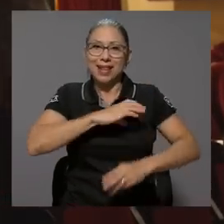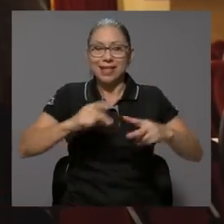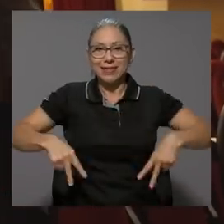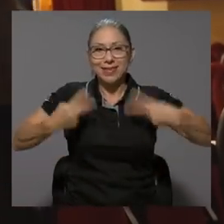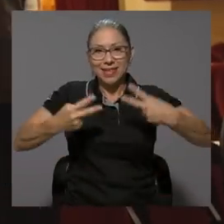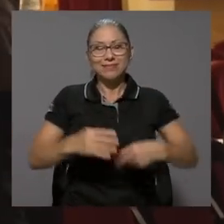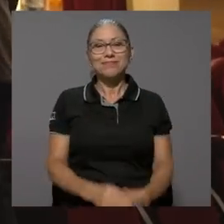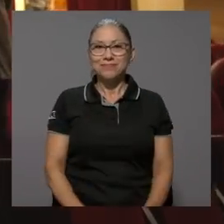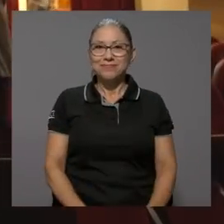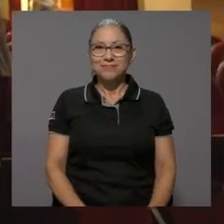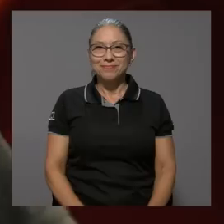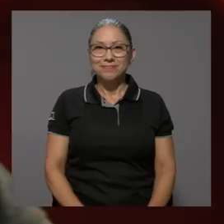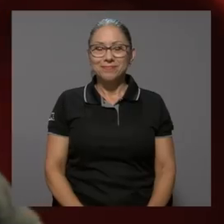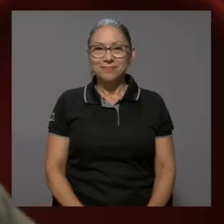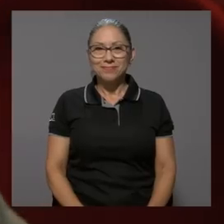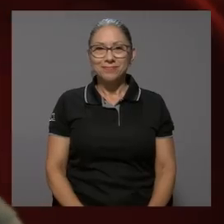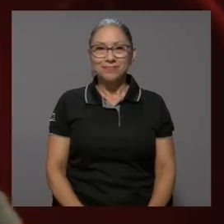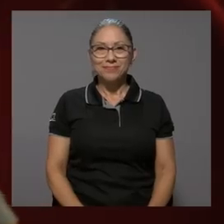su calidad de vida.